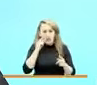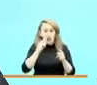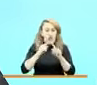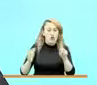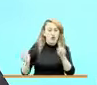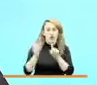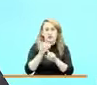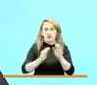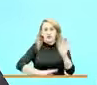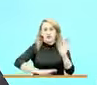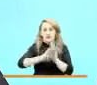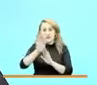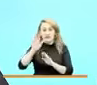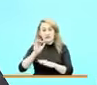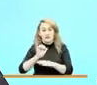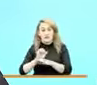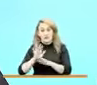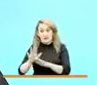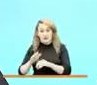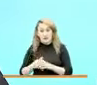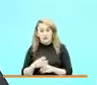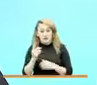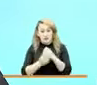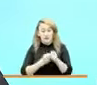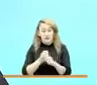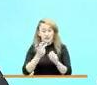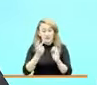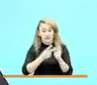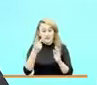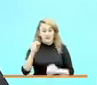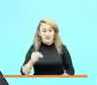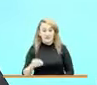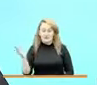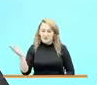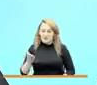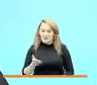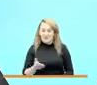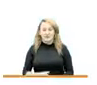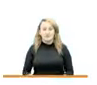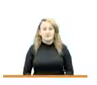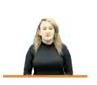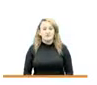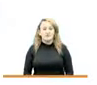avances de esta entidad durante el año 2020. Bienvenida, directora.